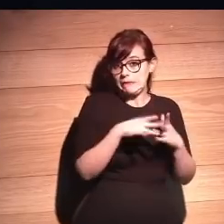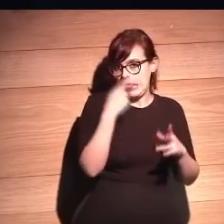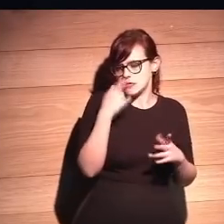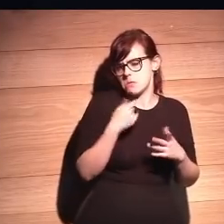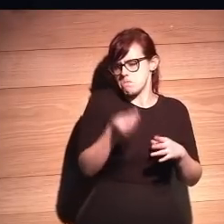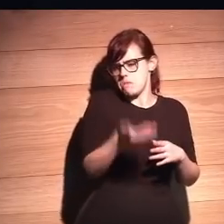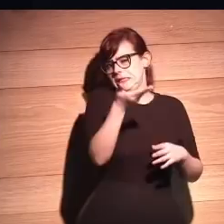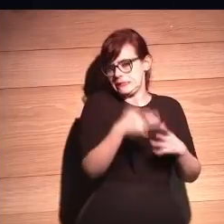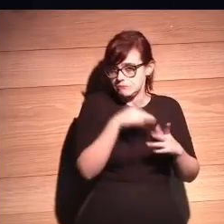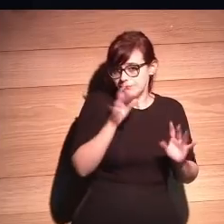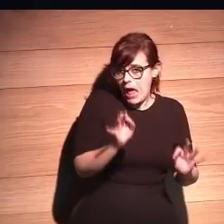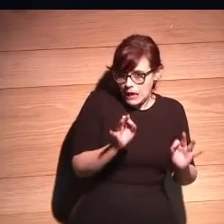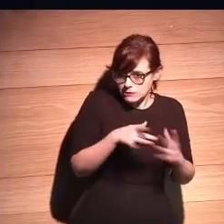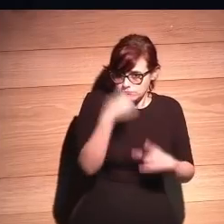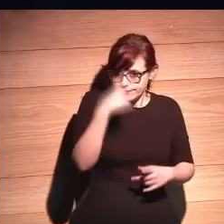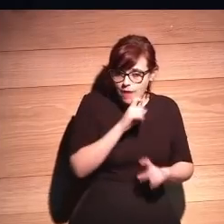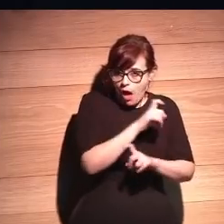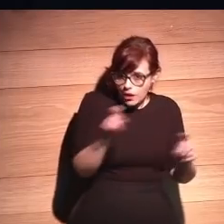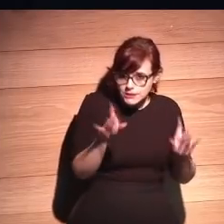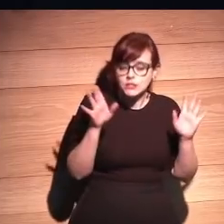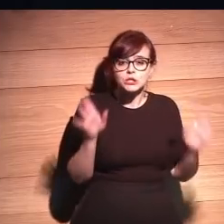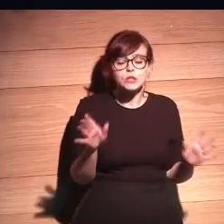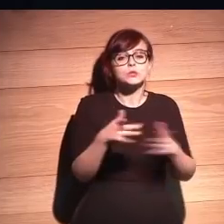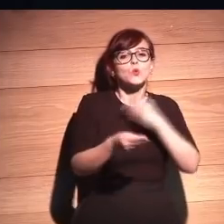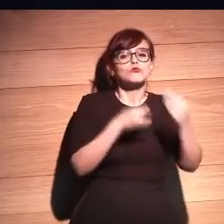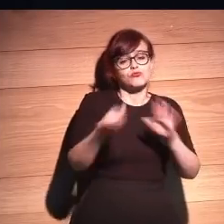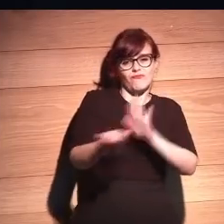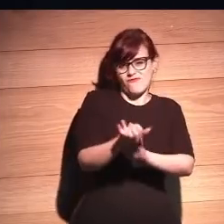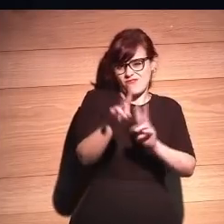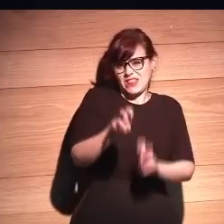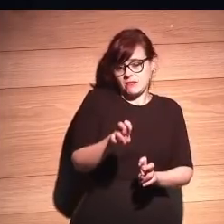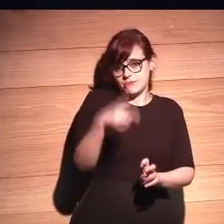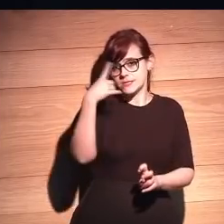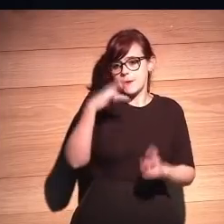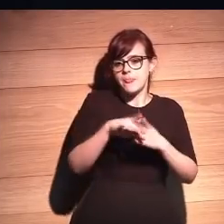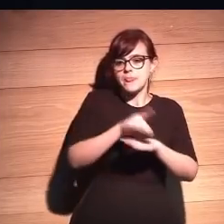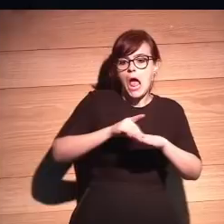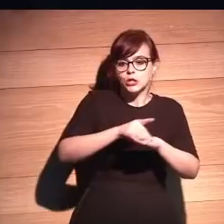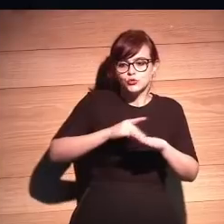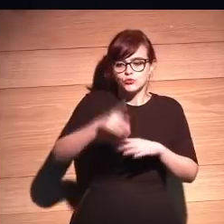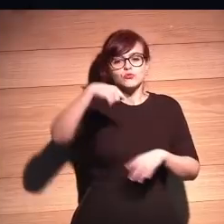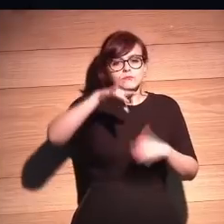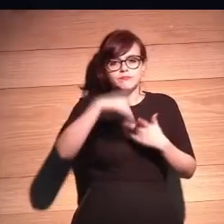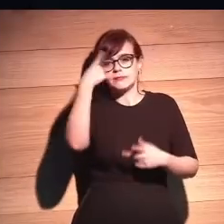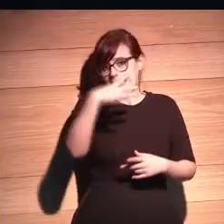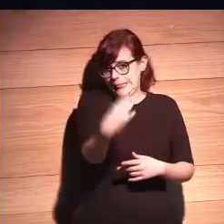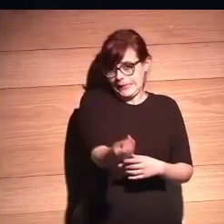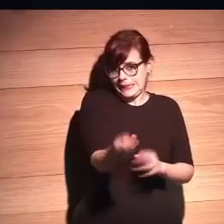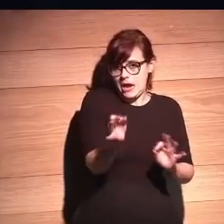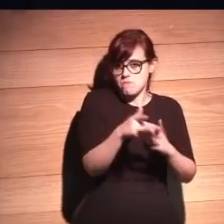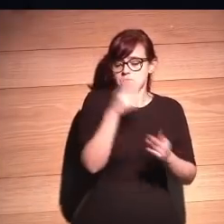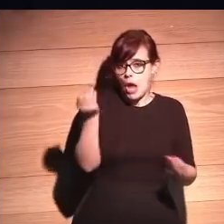le interesa vamos a subir el precio, ¿no? O sea que el uso fraudulento de datos yo creo que todo el mundo lo entiende